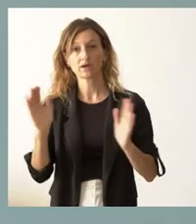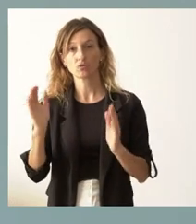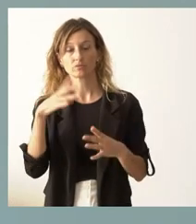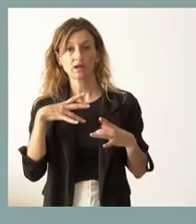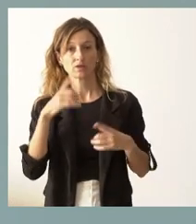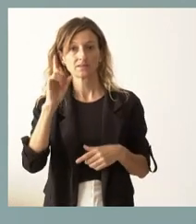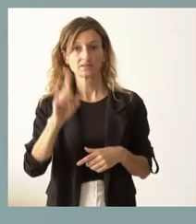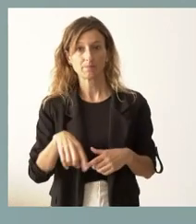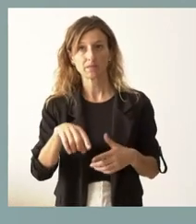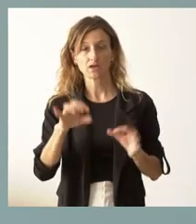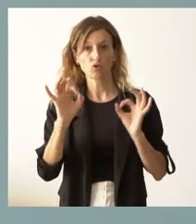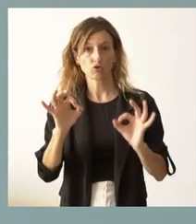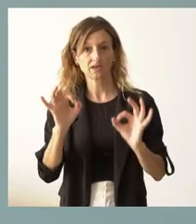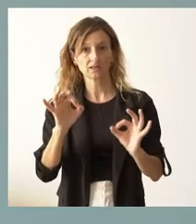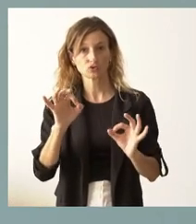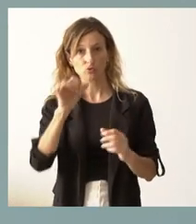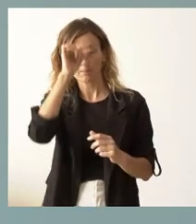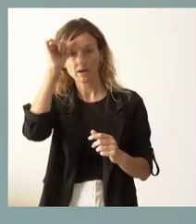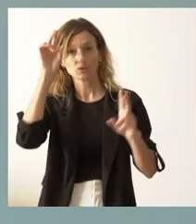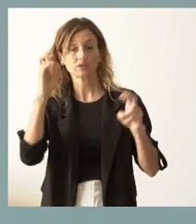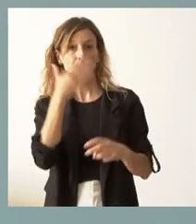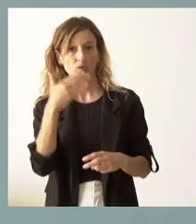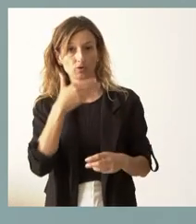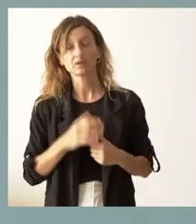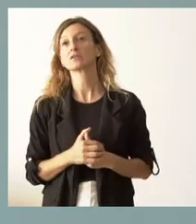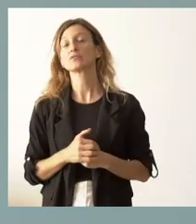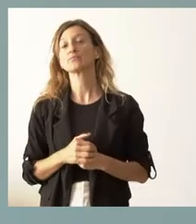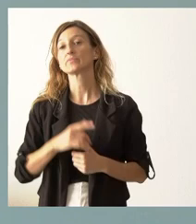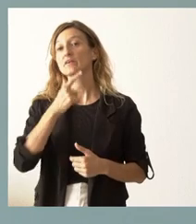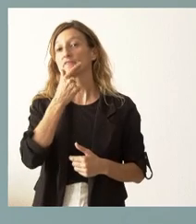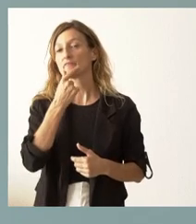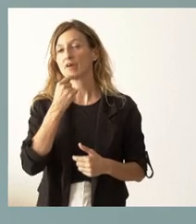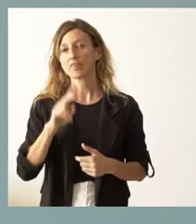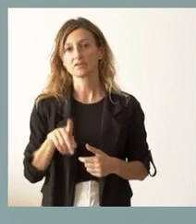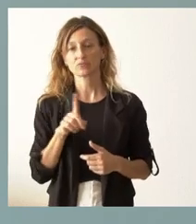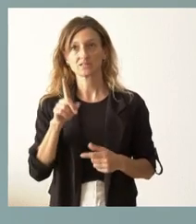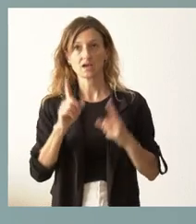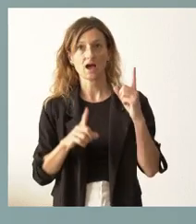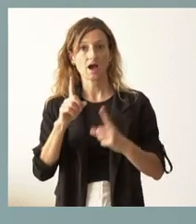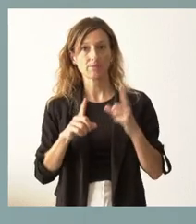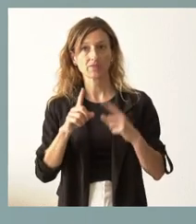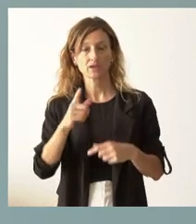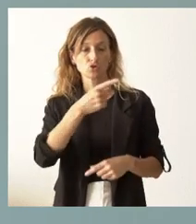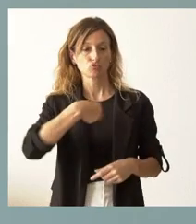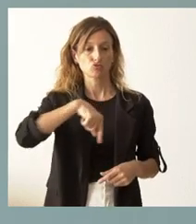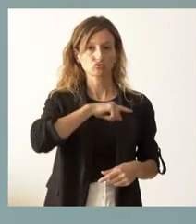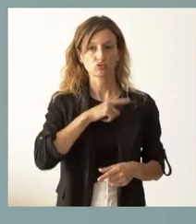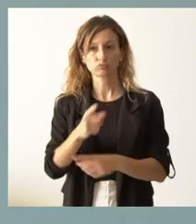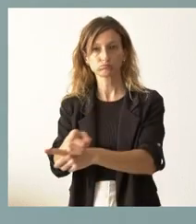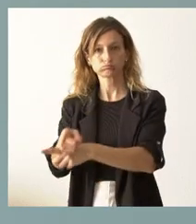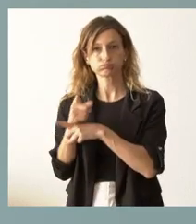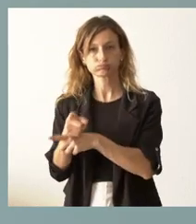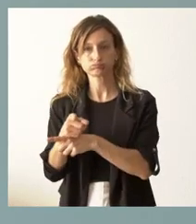vacaciones también concretos desde el punto de vista escolar. Y no es fácil, a veces, el que nosotros podamos imponer